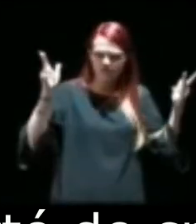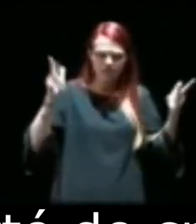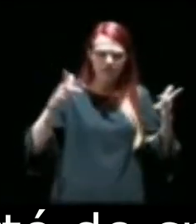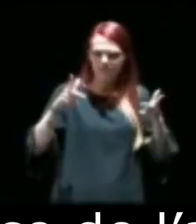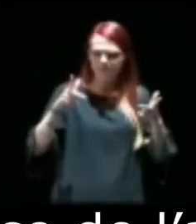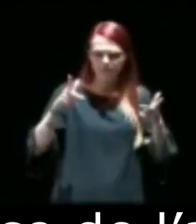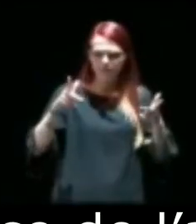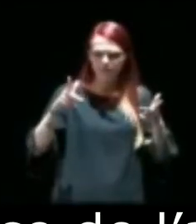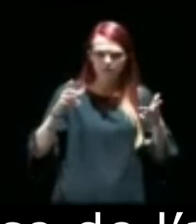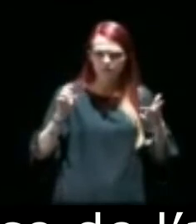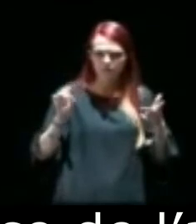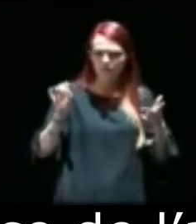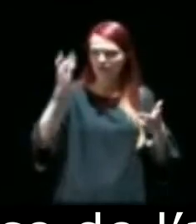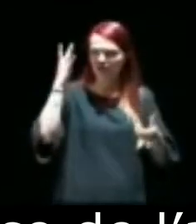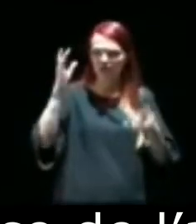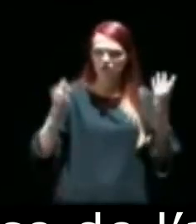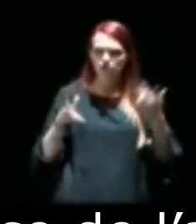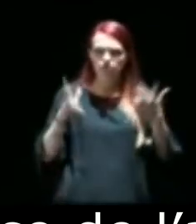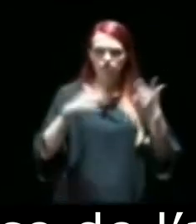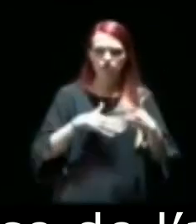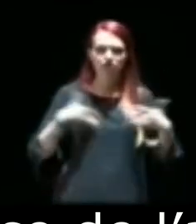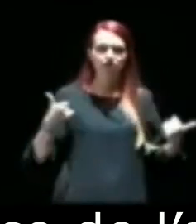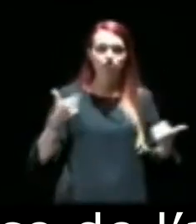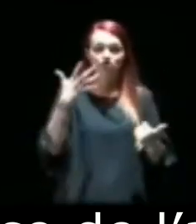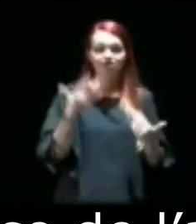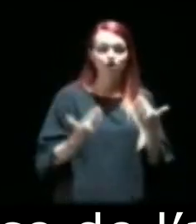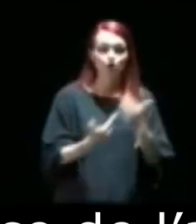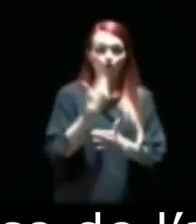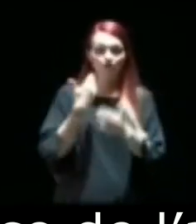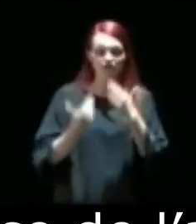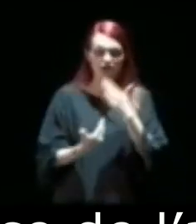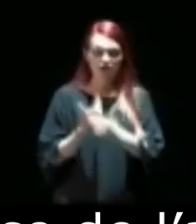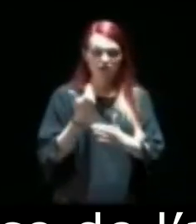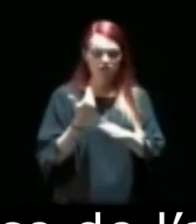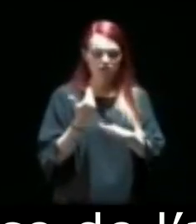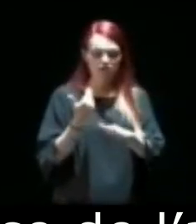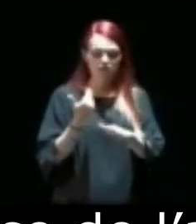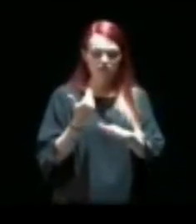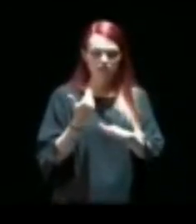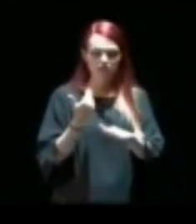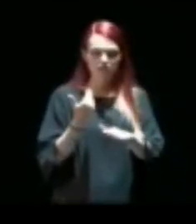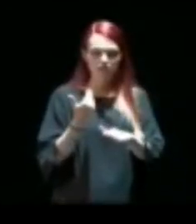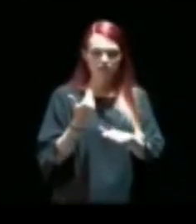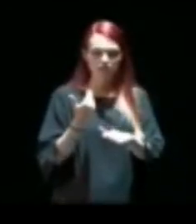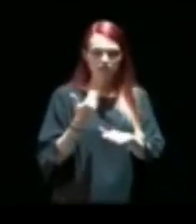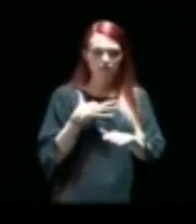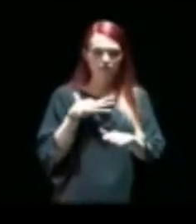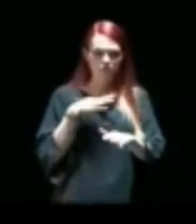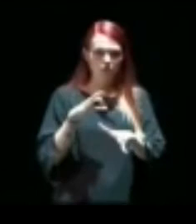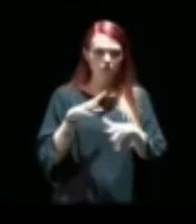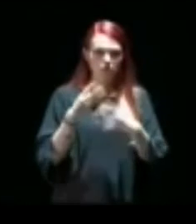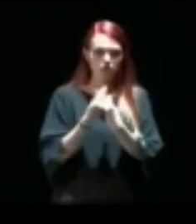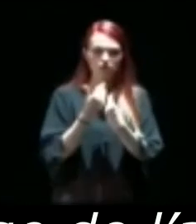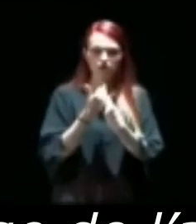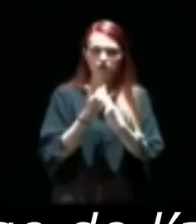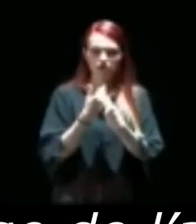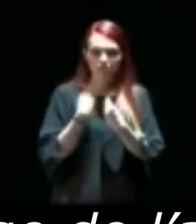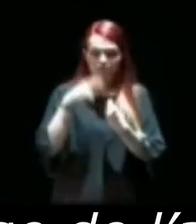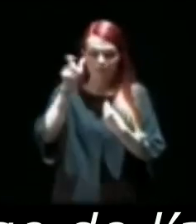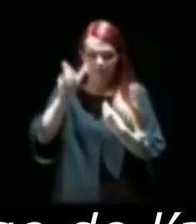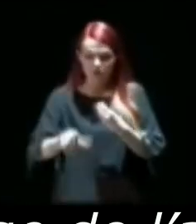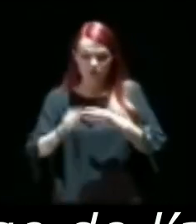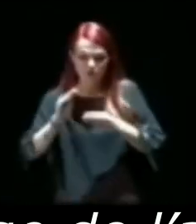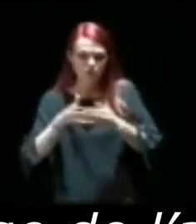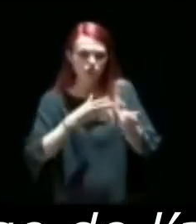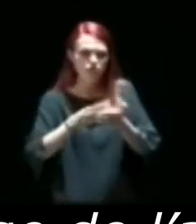creación. Esos serán cinco días que tendremos la oportunidad de tenerlo arriba. Algo escrito por él, no